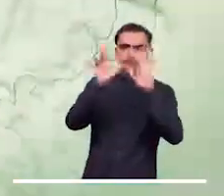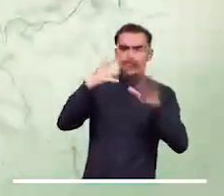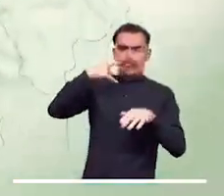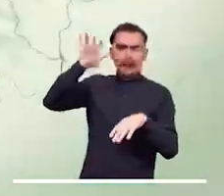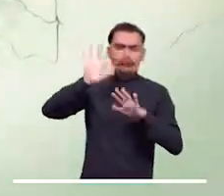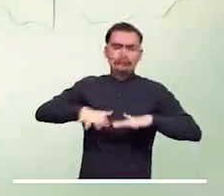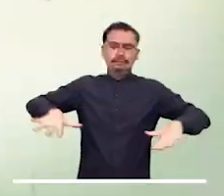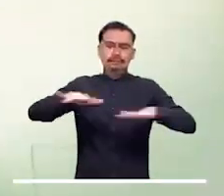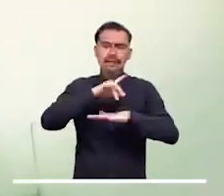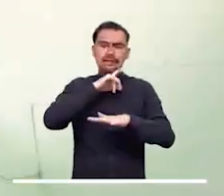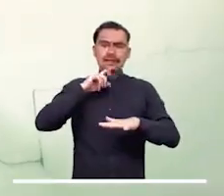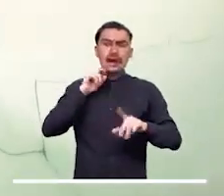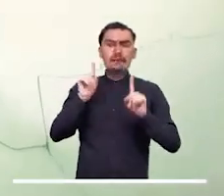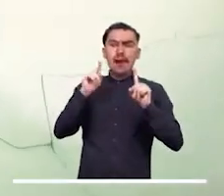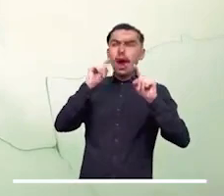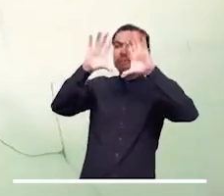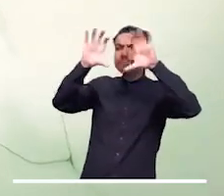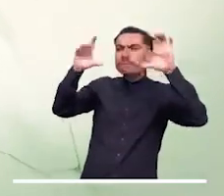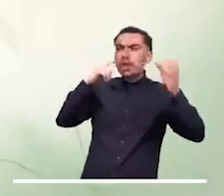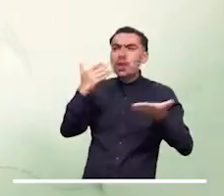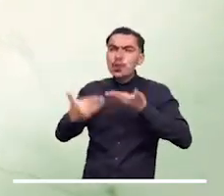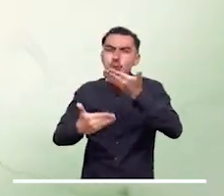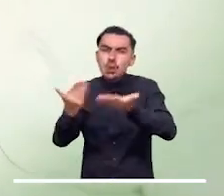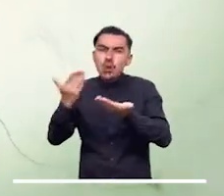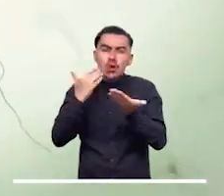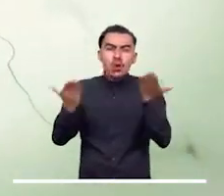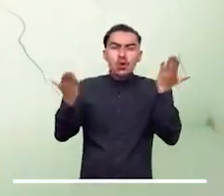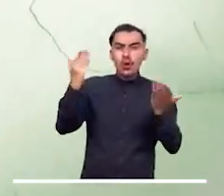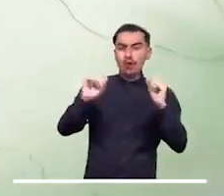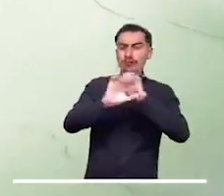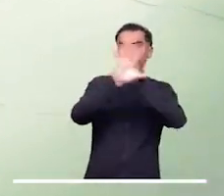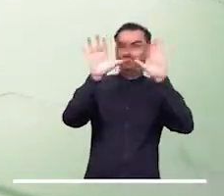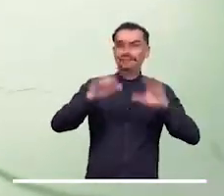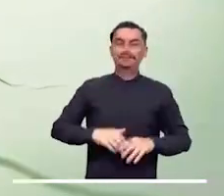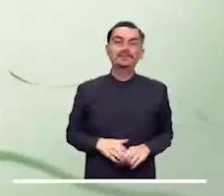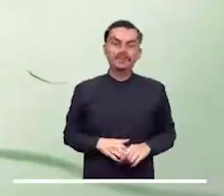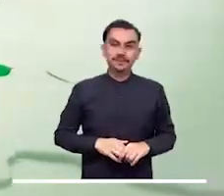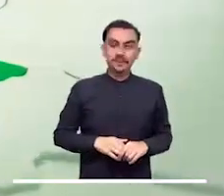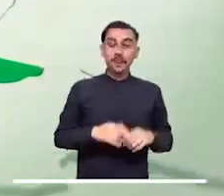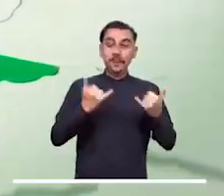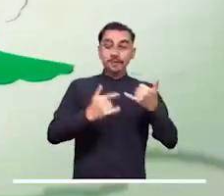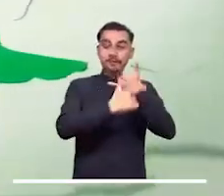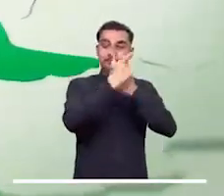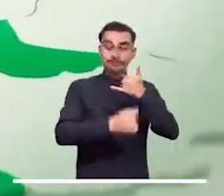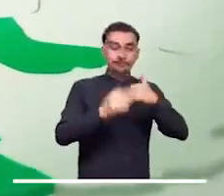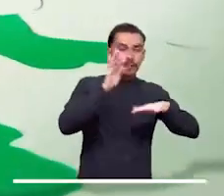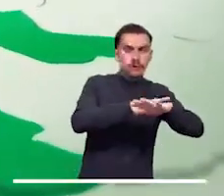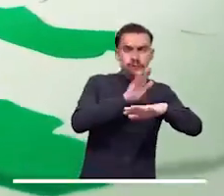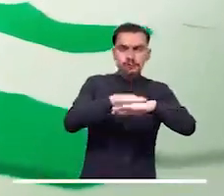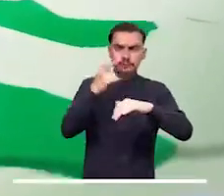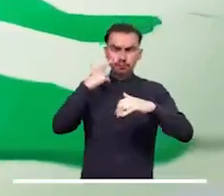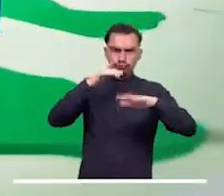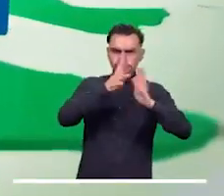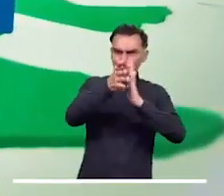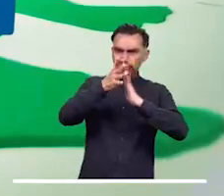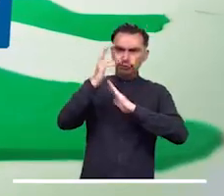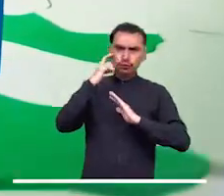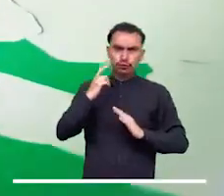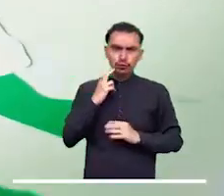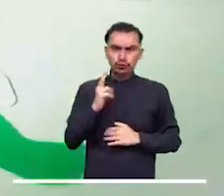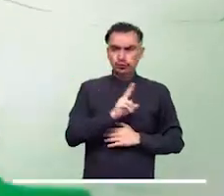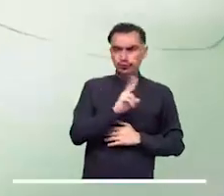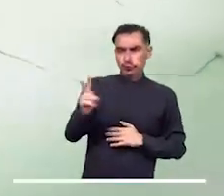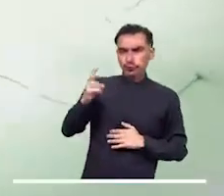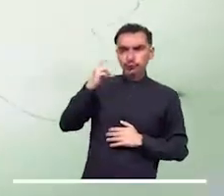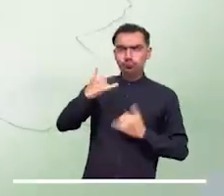Lluvias puntuales y aisladas se estiman en Chocó y el occidente y norte de Valle del Cauca. No se descartan